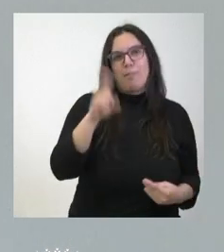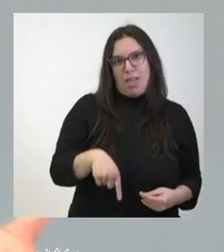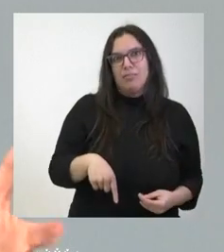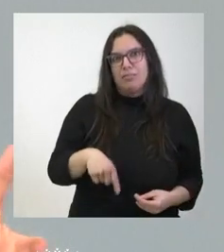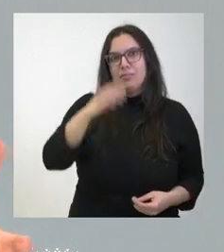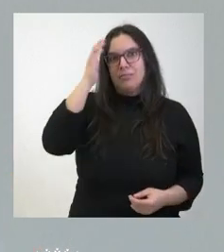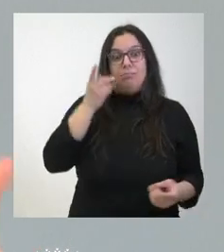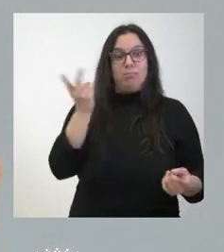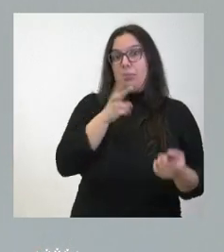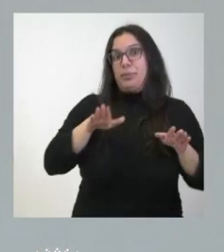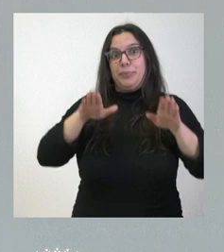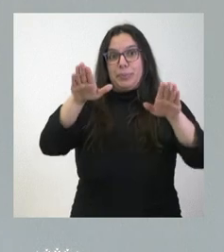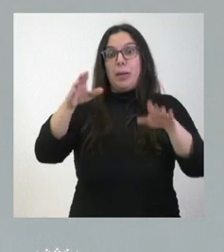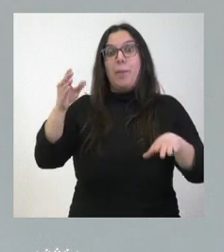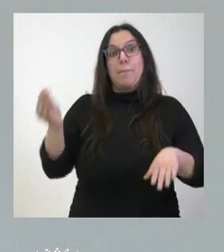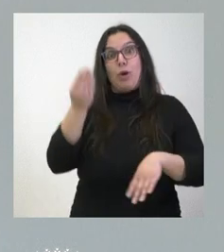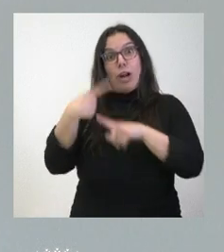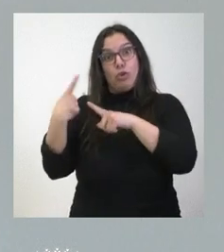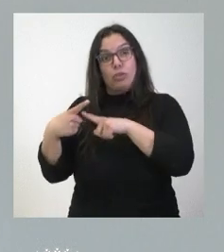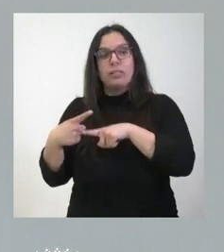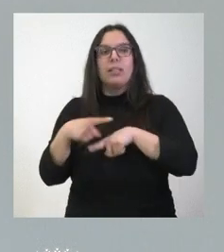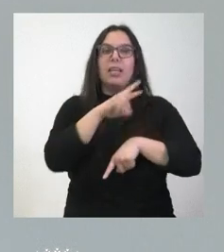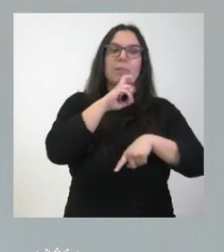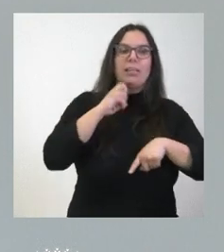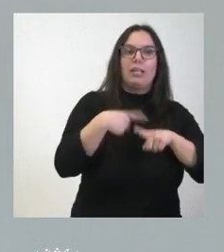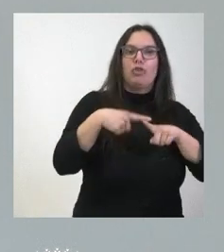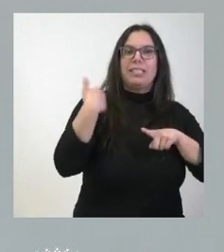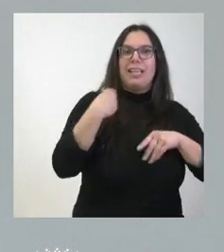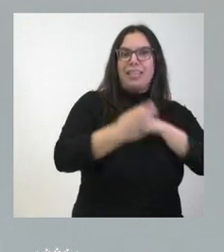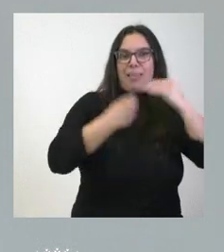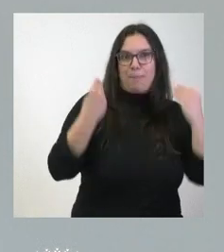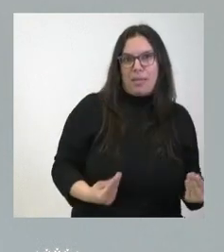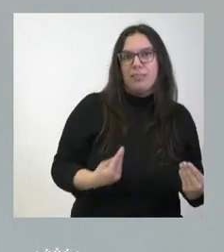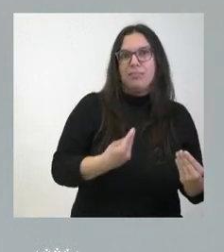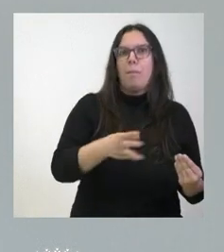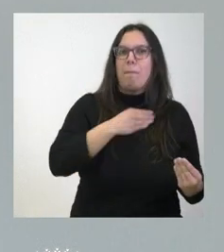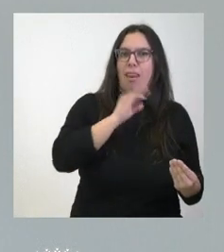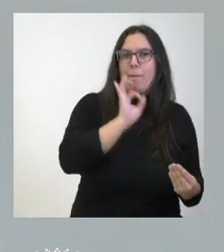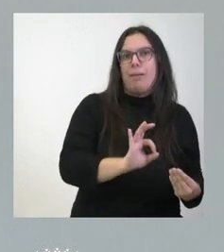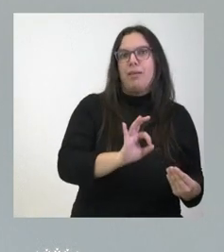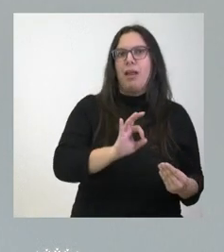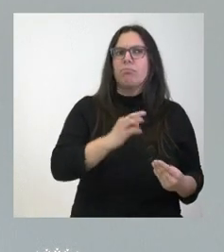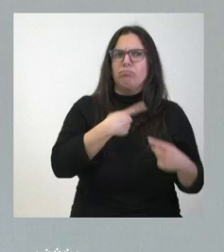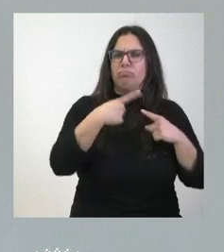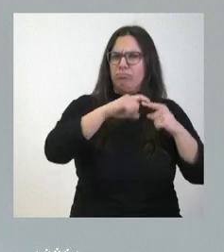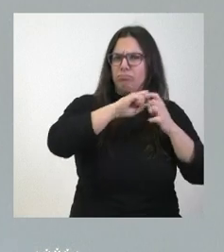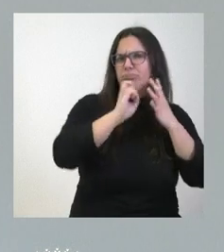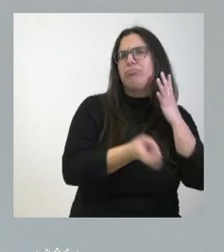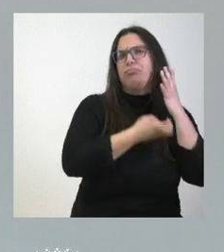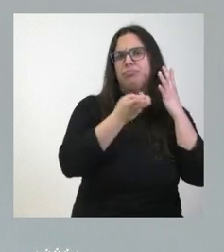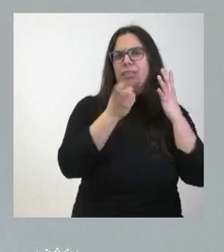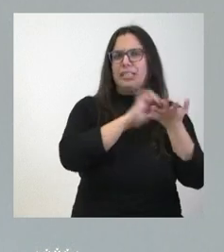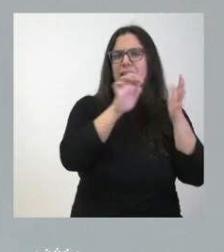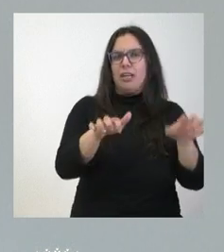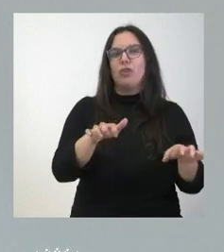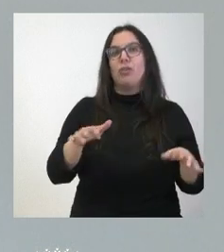decididos a las dos cosas, a mejorar lo que sea mejorable y a mantener y proteger lo que merezca la pena mantener y proteger, que hay mucho de la sanidad de Castilla y León, de los cuales